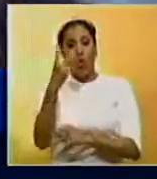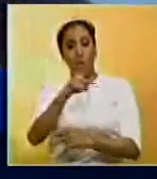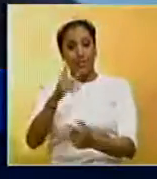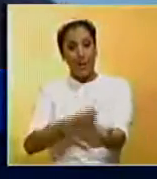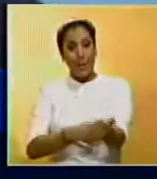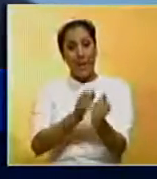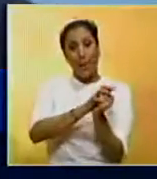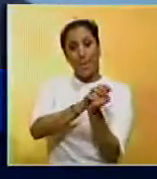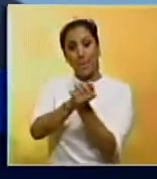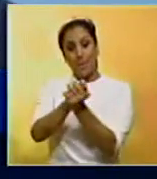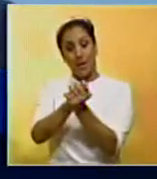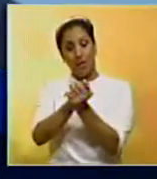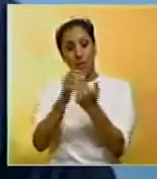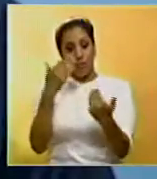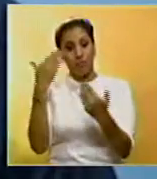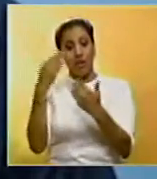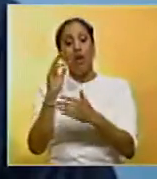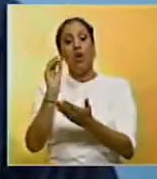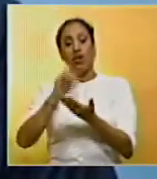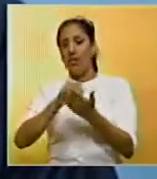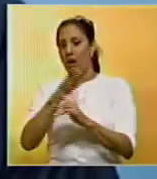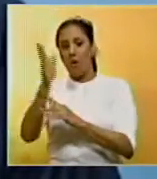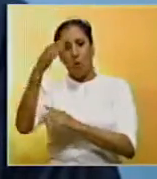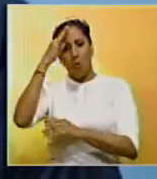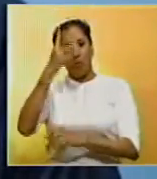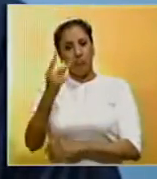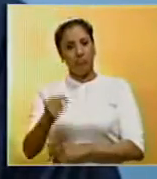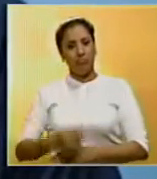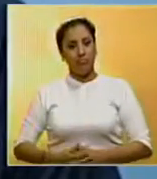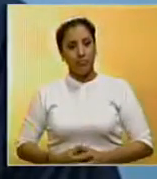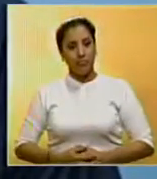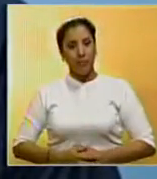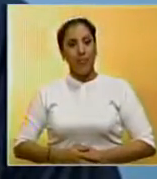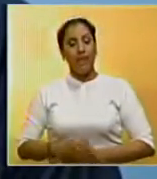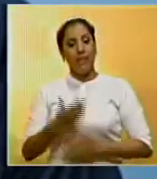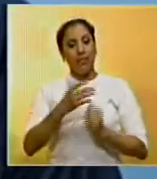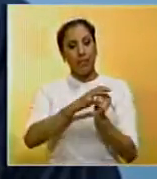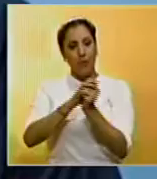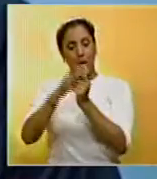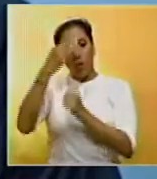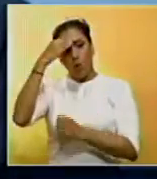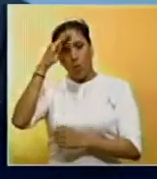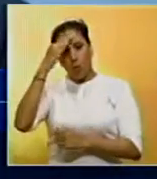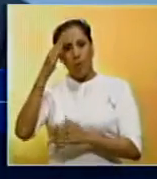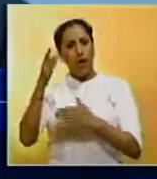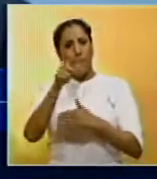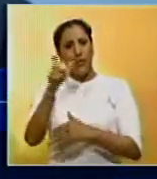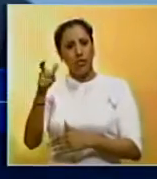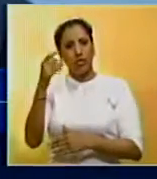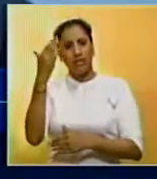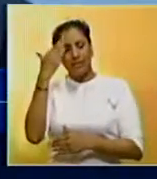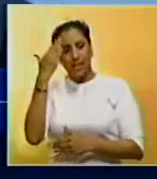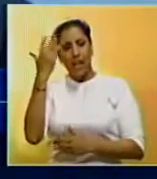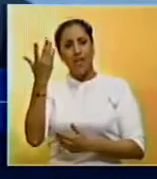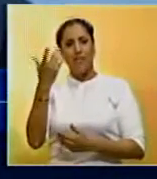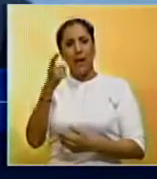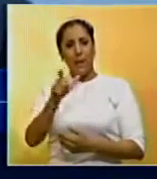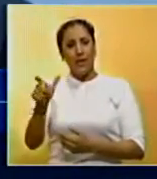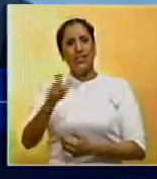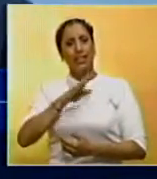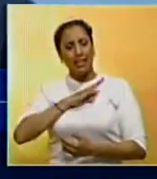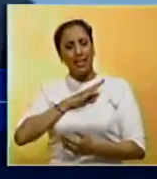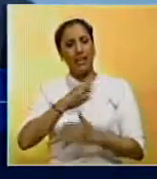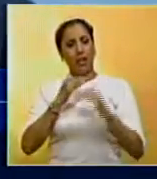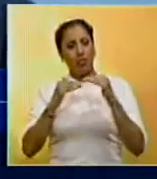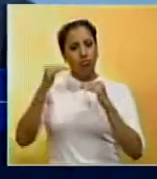Gurriel expresó su deseo de que la Serie del Caribe regrese a Cuba. Un torneo en Cuba y no jugamos locales. Todo el mundo sabe que la localidad siempre da